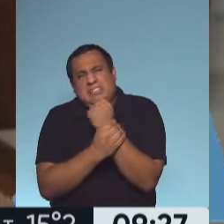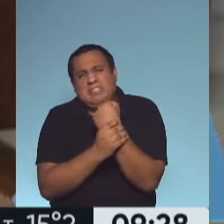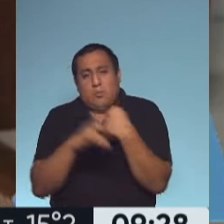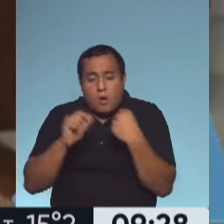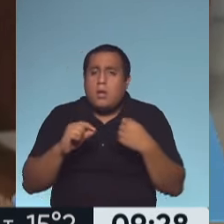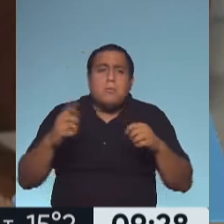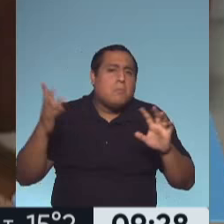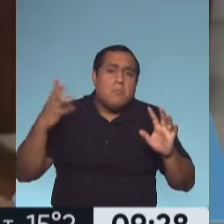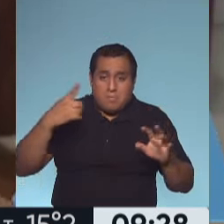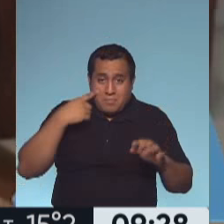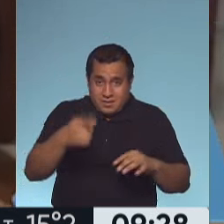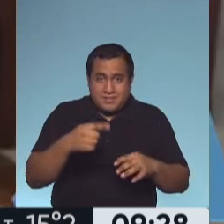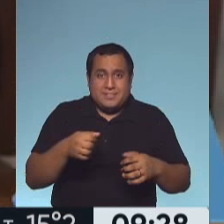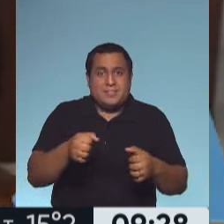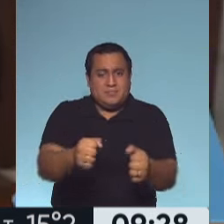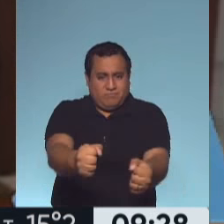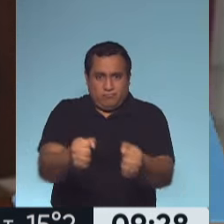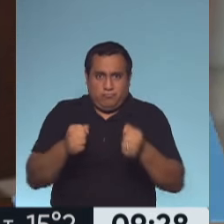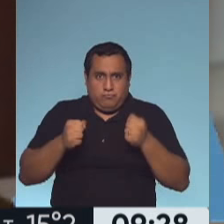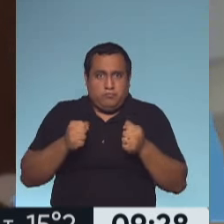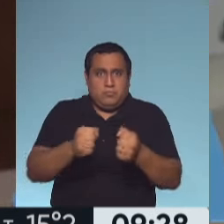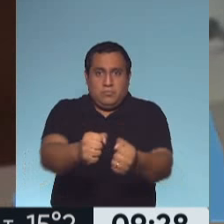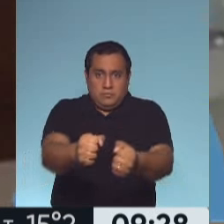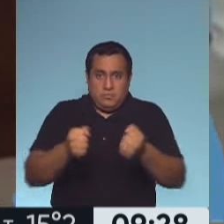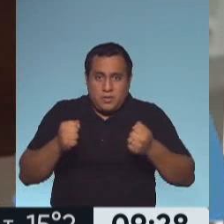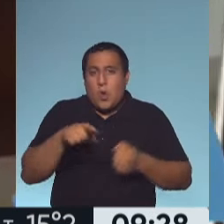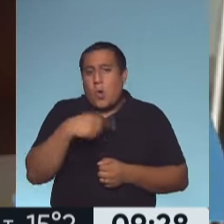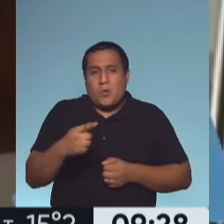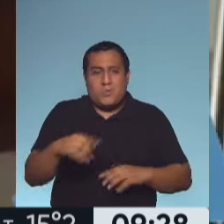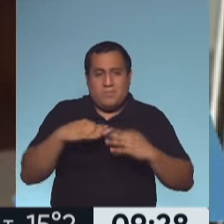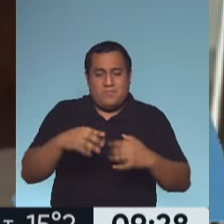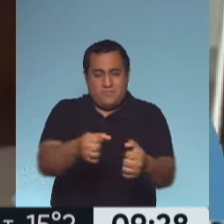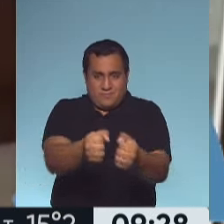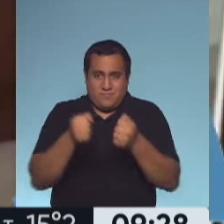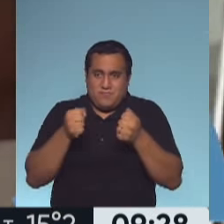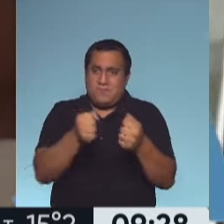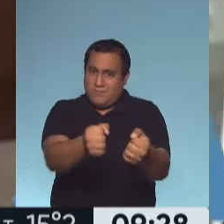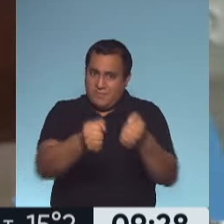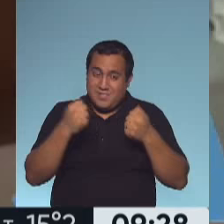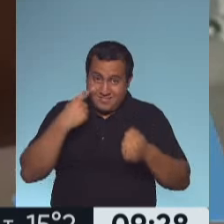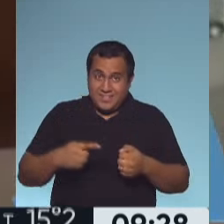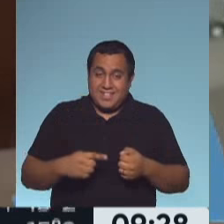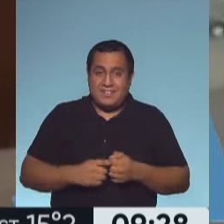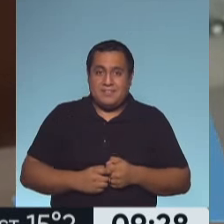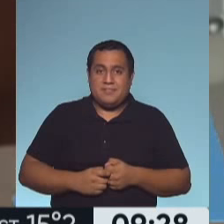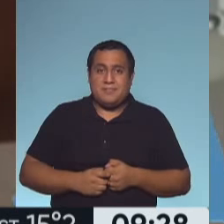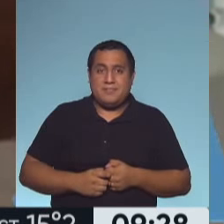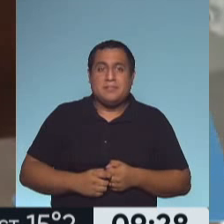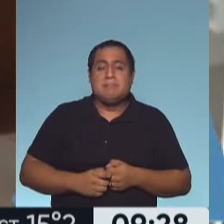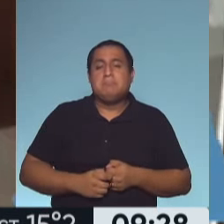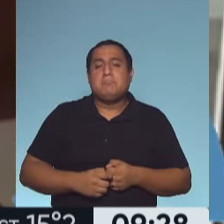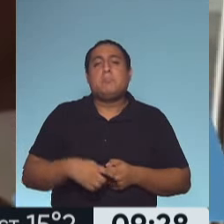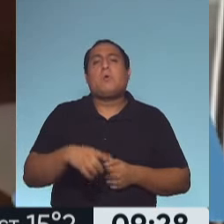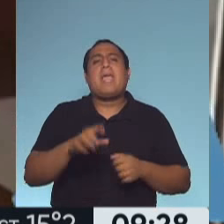tranquilamente hacemos empuje y tracción, que es el otro ejercicio de contraparte al empuje que tenemos que hacer. Pilar 3 es